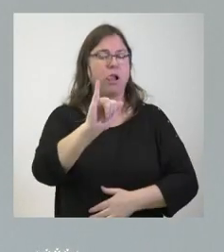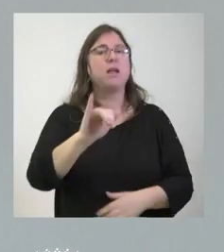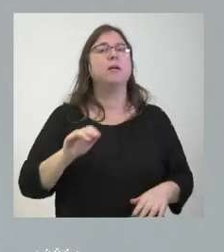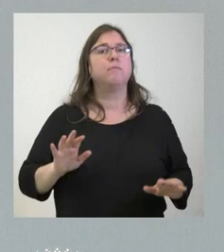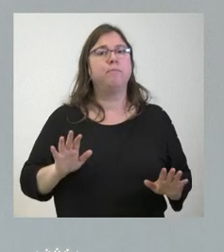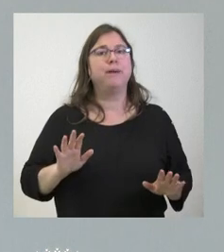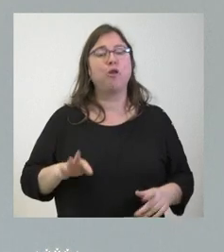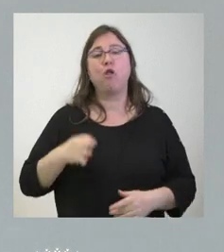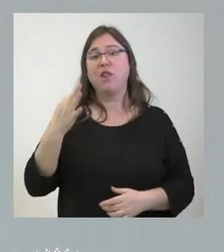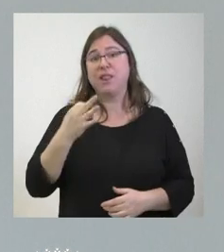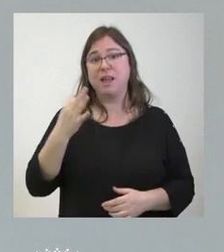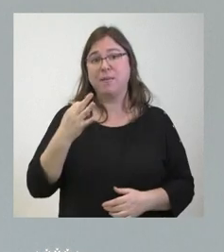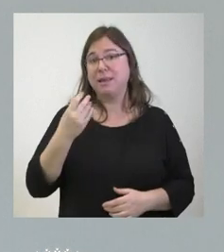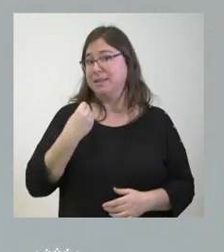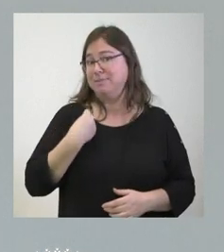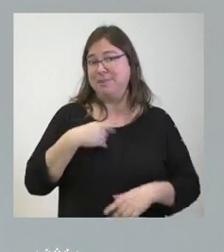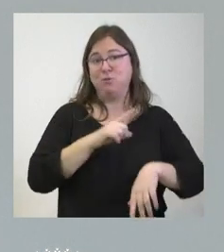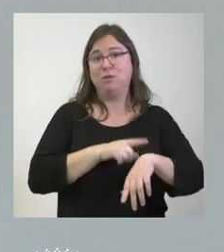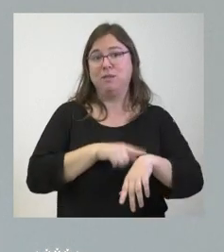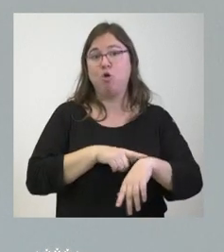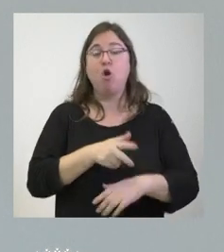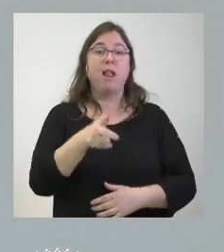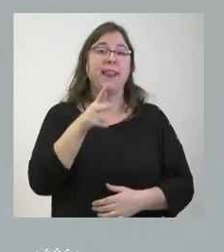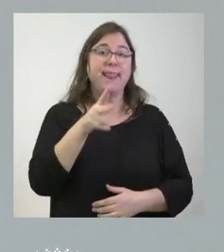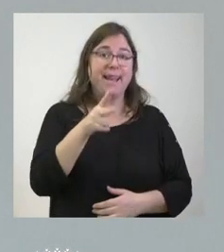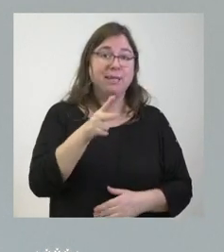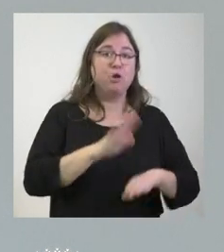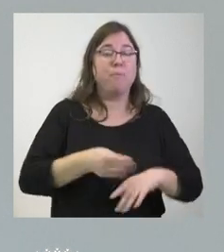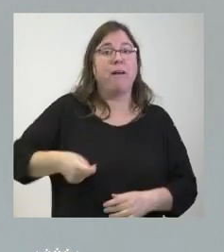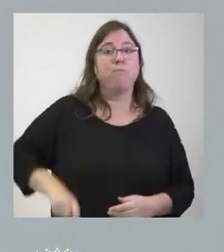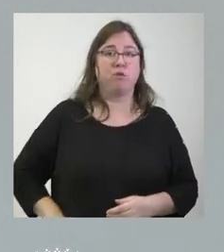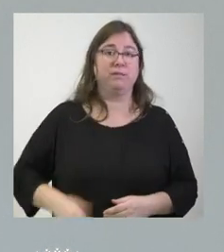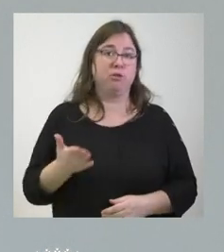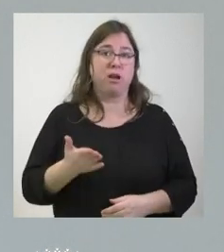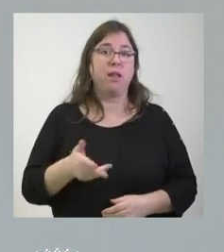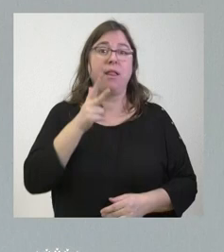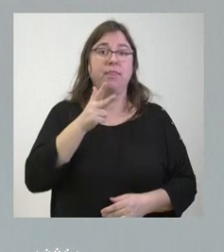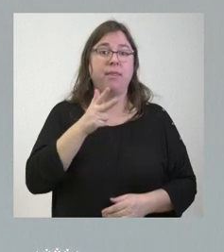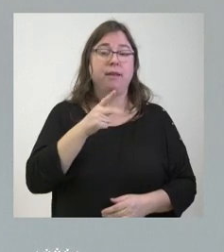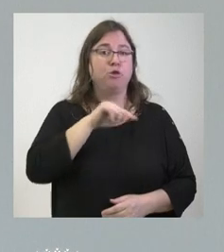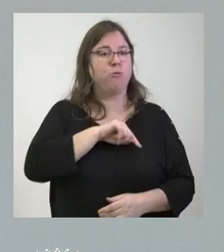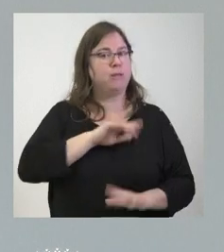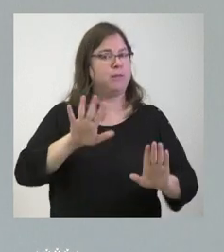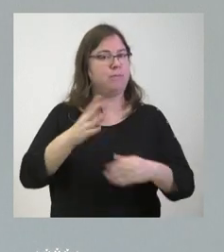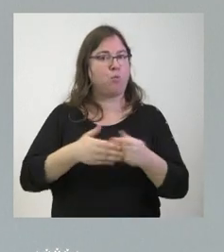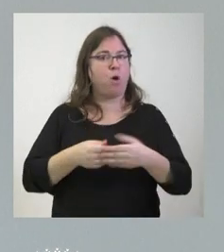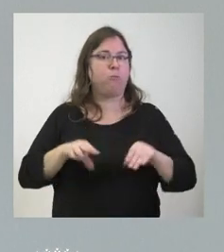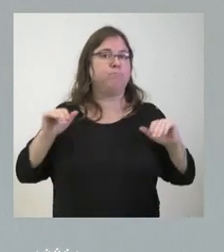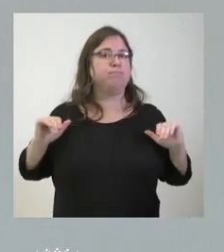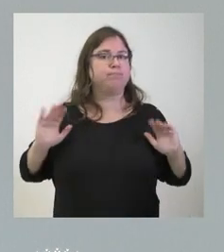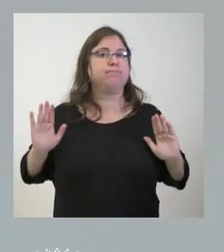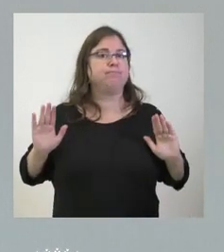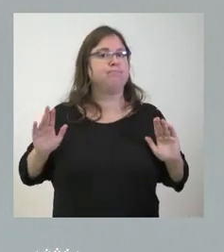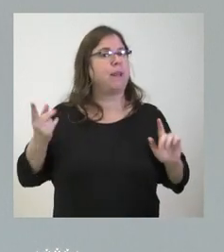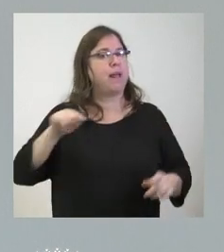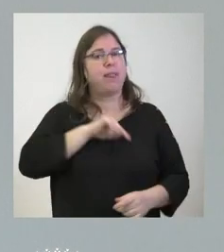tiene que ser igualmente compatible con un derecho que asiste a los profesionales, que es el derecho a la objeción de conciencia. Y, por